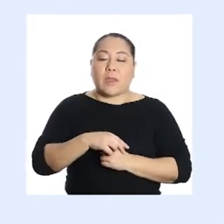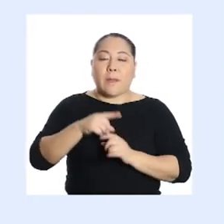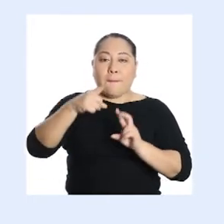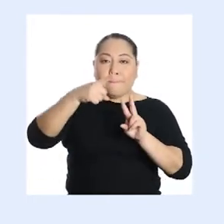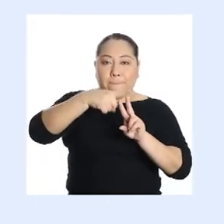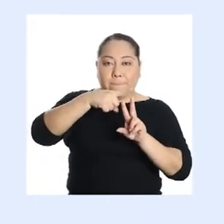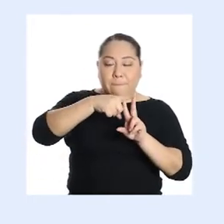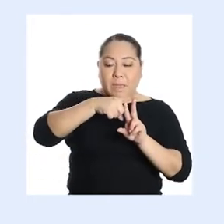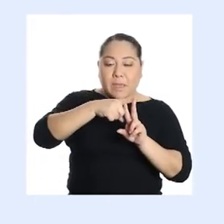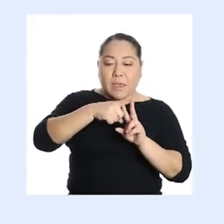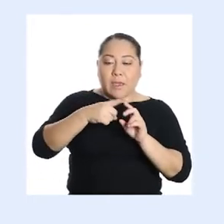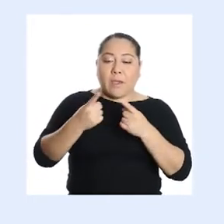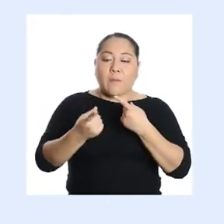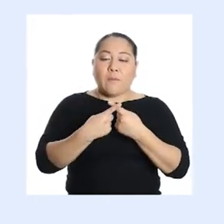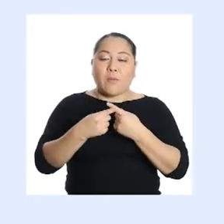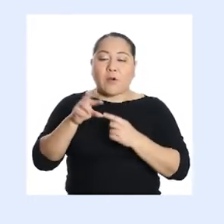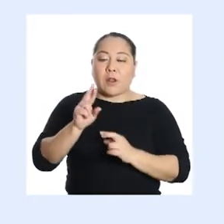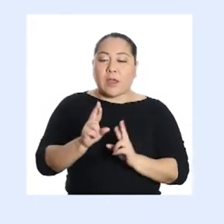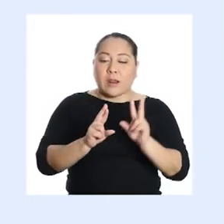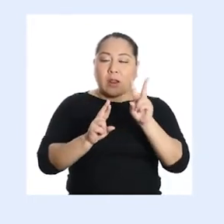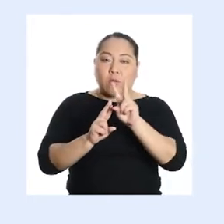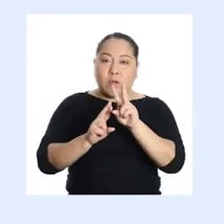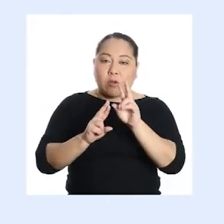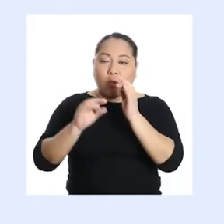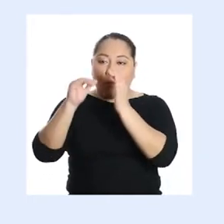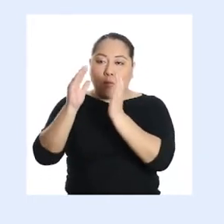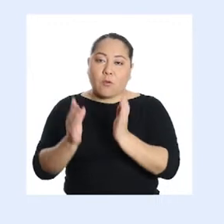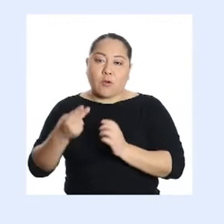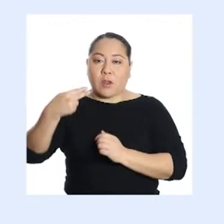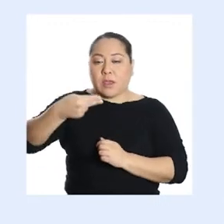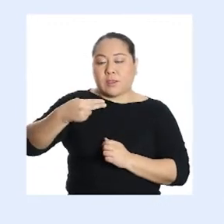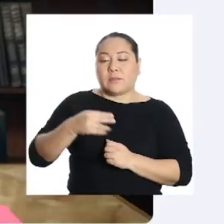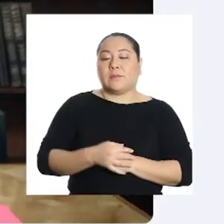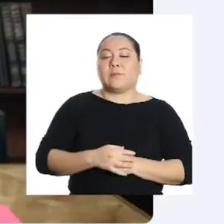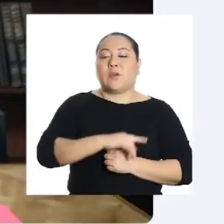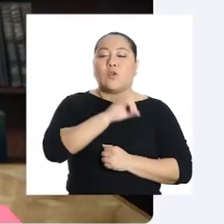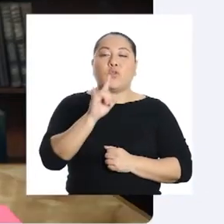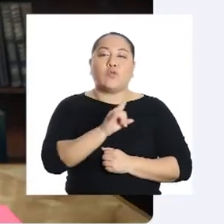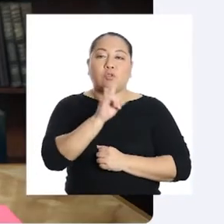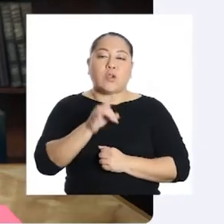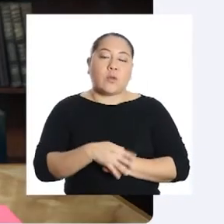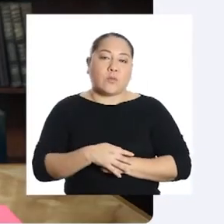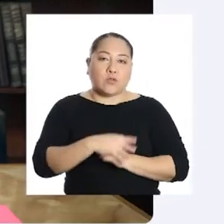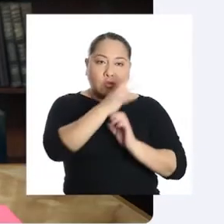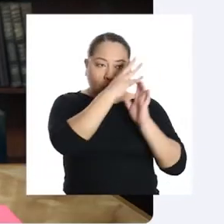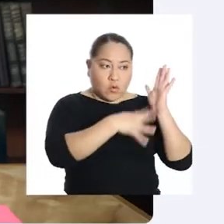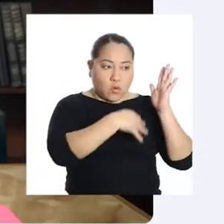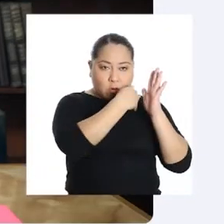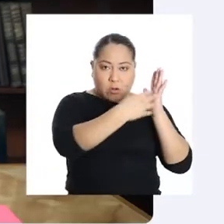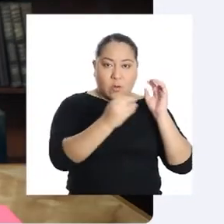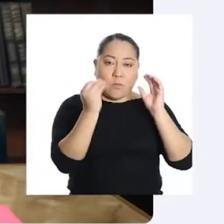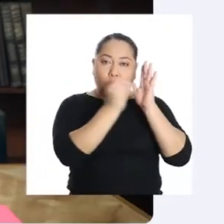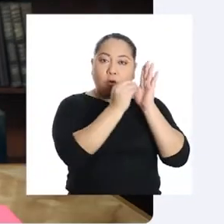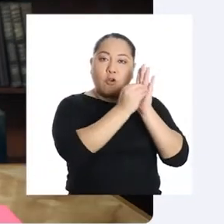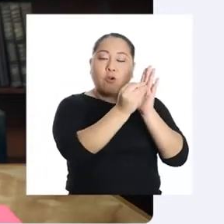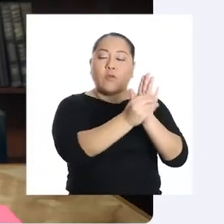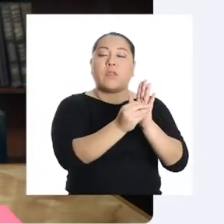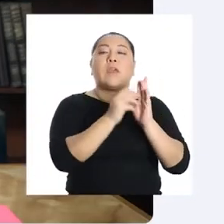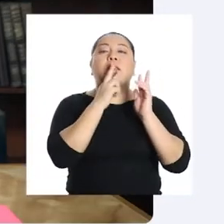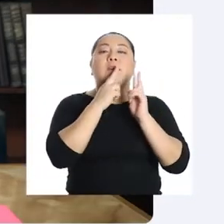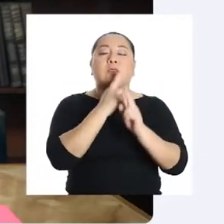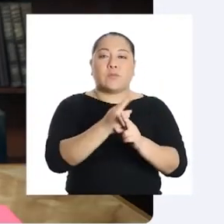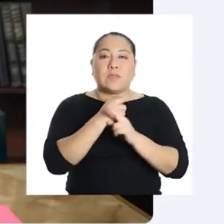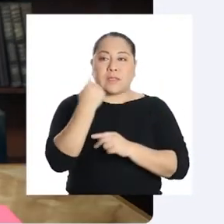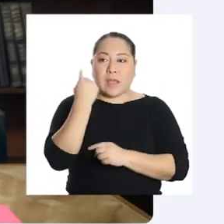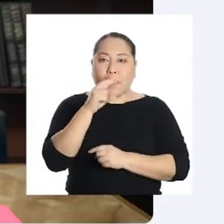círculo, que es pi por radio al cuadrado, por la altura h. Utilicemos un cuadro para organizar los resultados